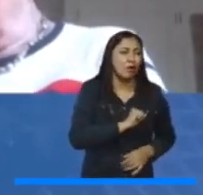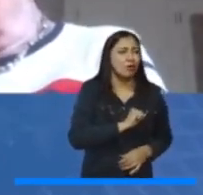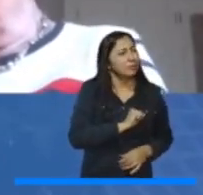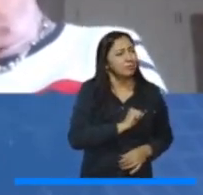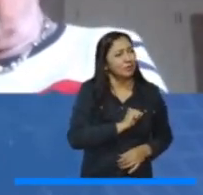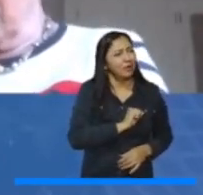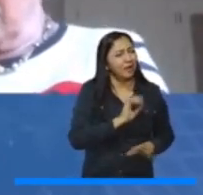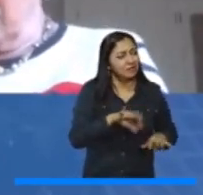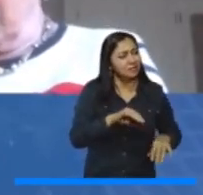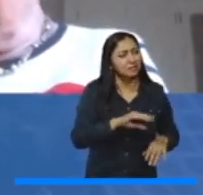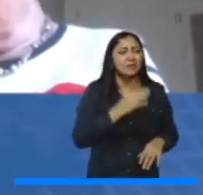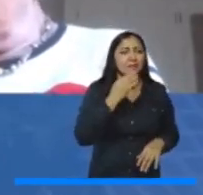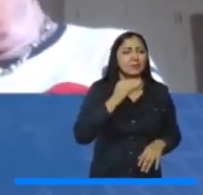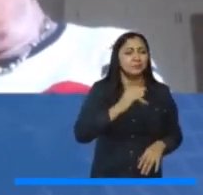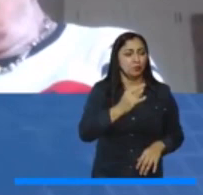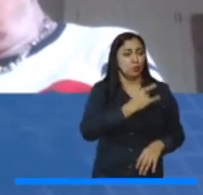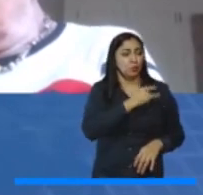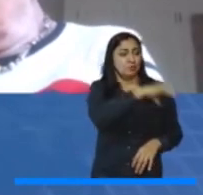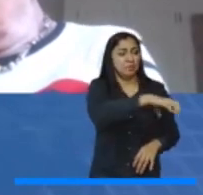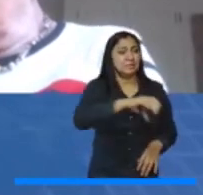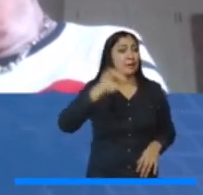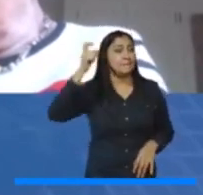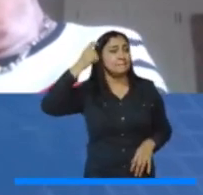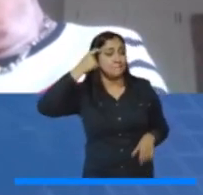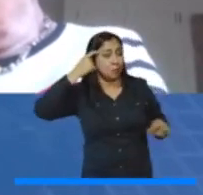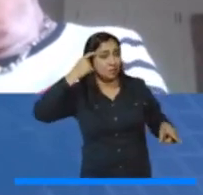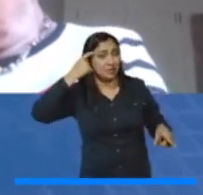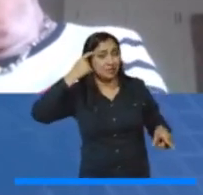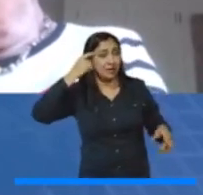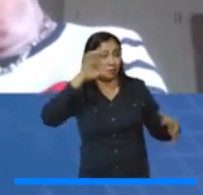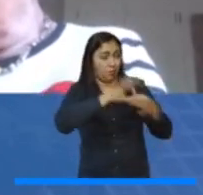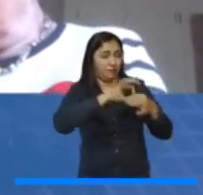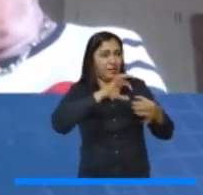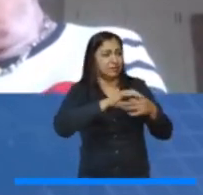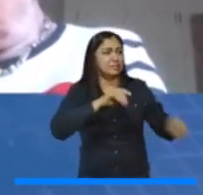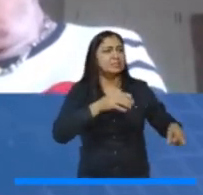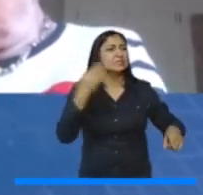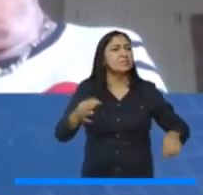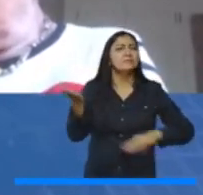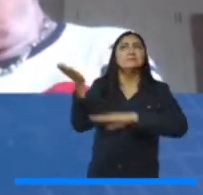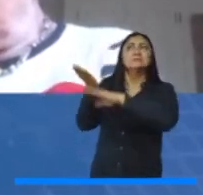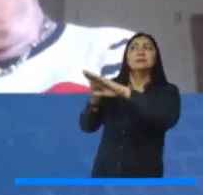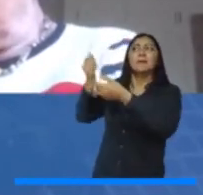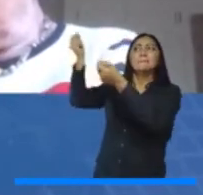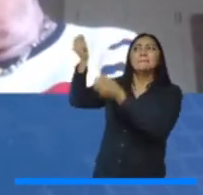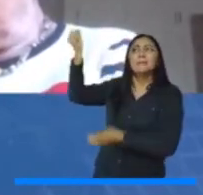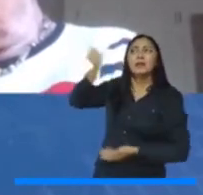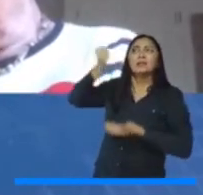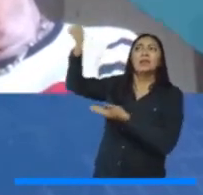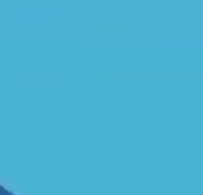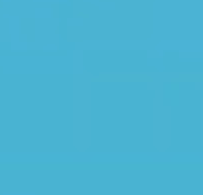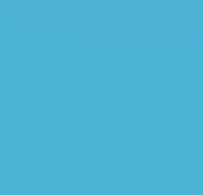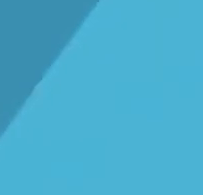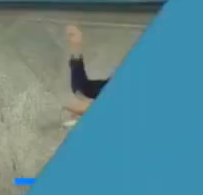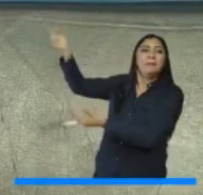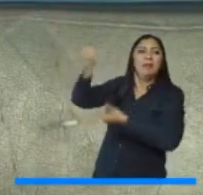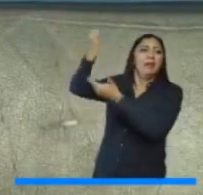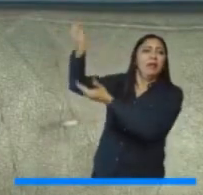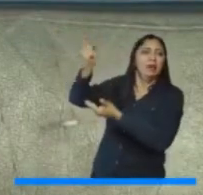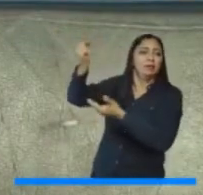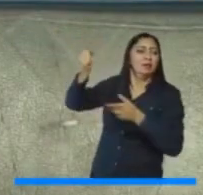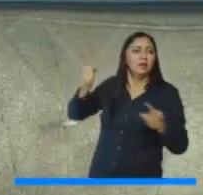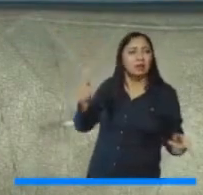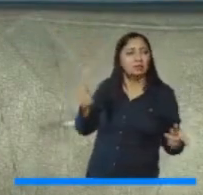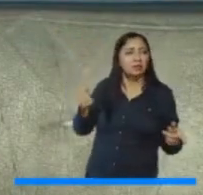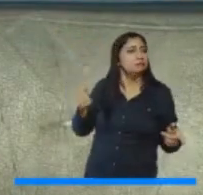qué la universidad pública exige presupuesto. Y ahí hay una desconexión con la historia. La universidad pública pide presupuesto porque la